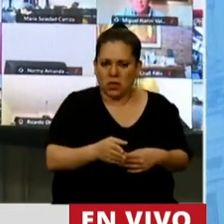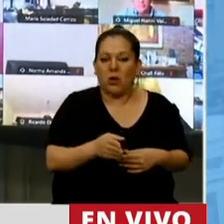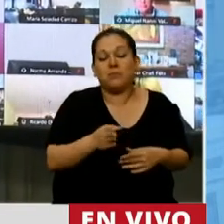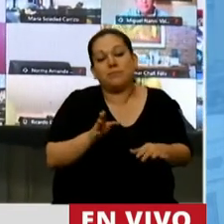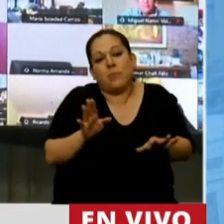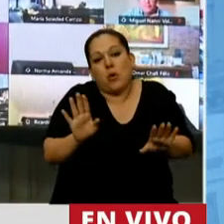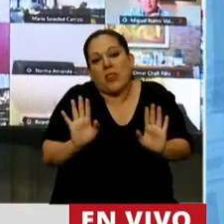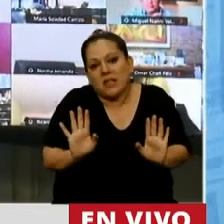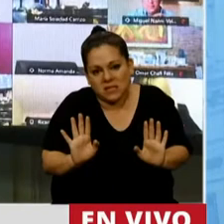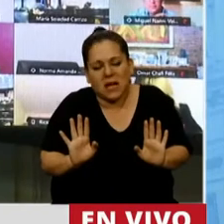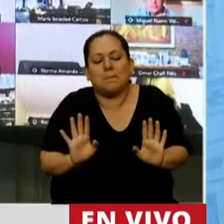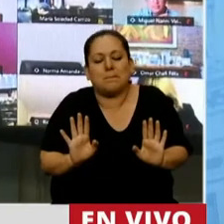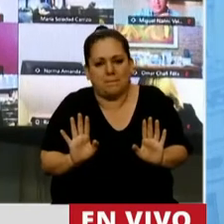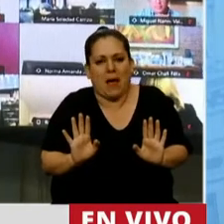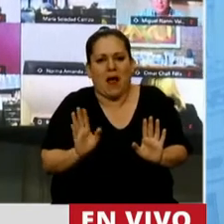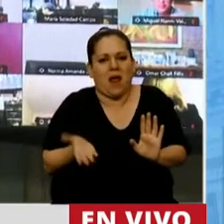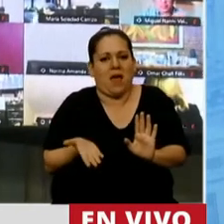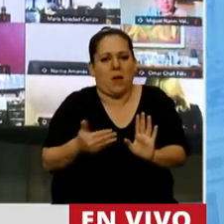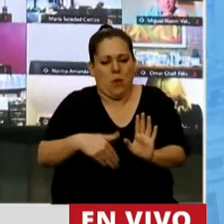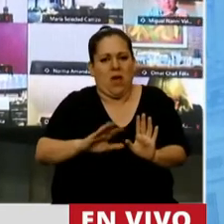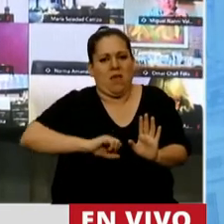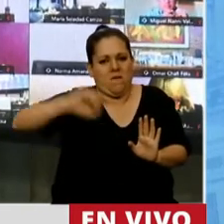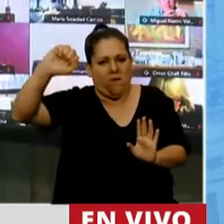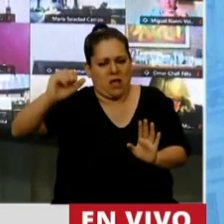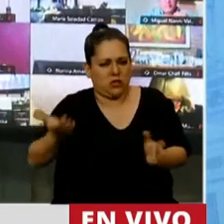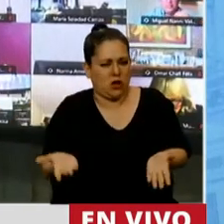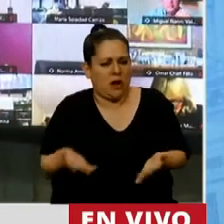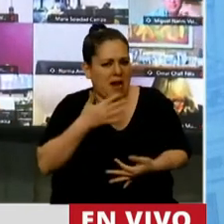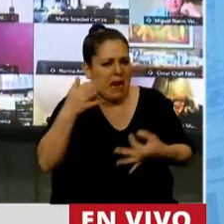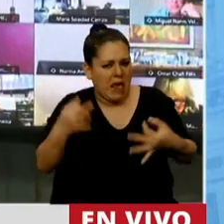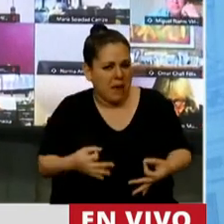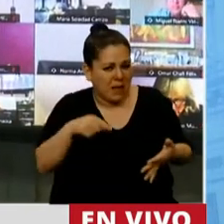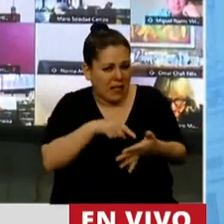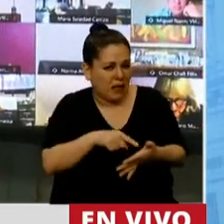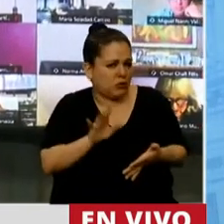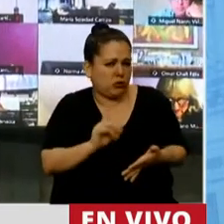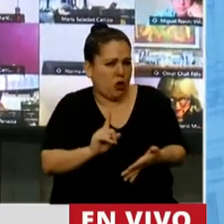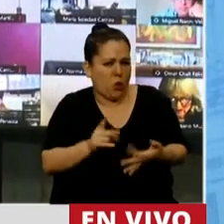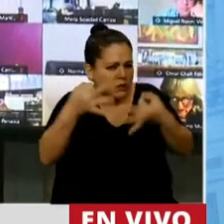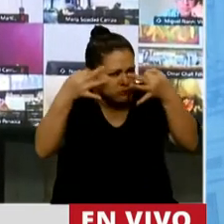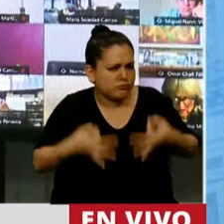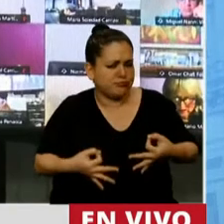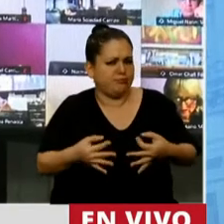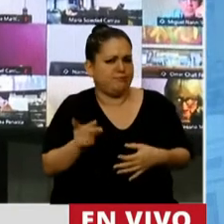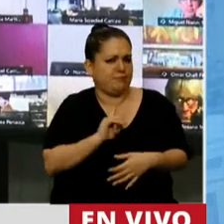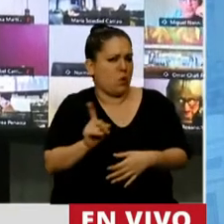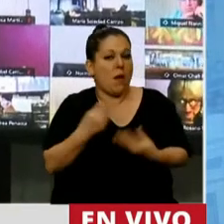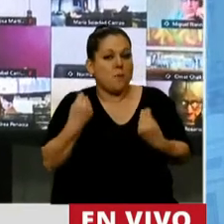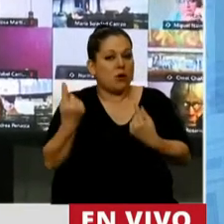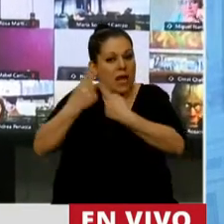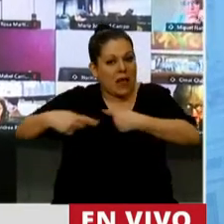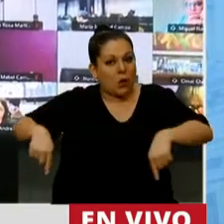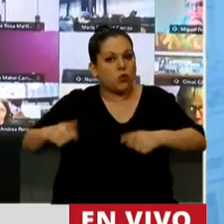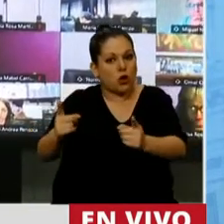de los casos de inflación. O realmente esto no es consistente. Y no es consistente porque los recursos